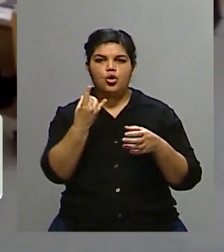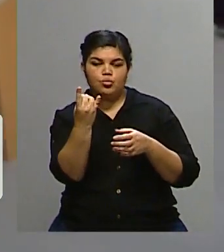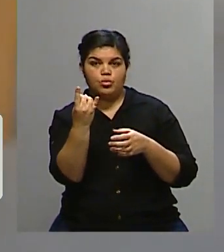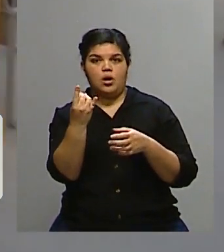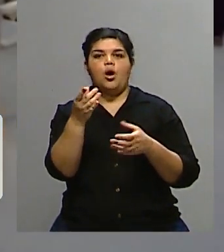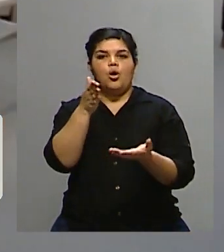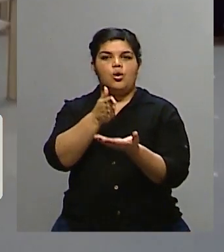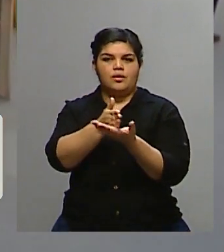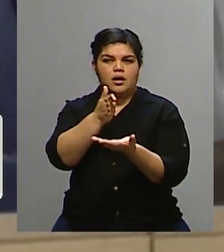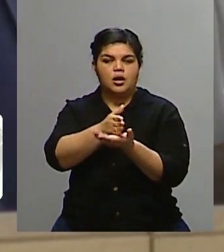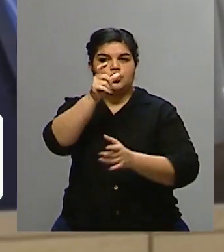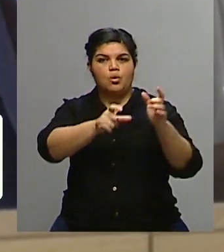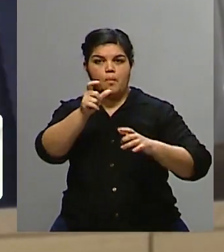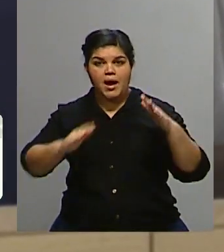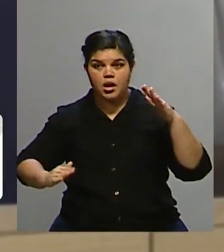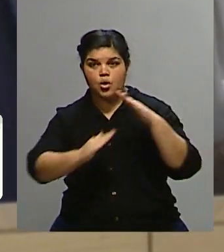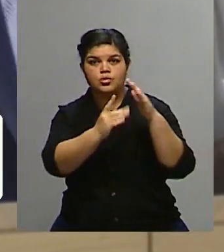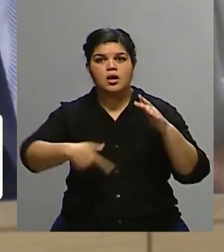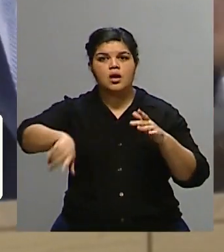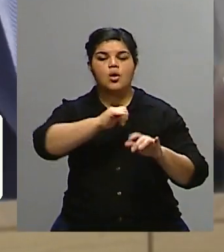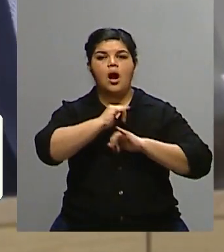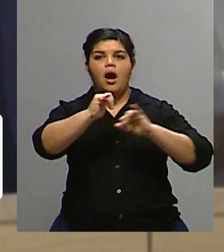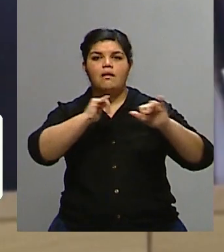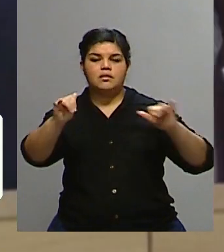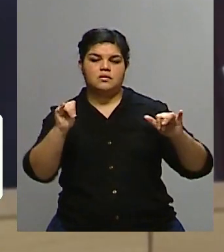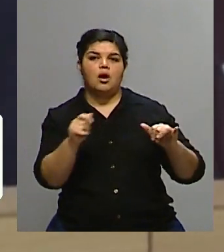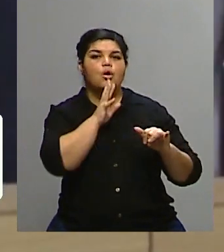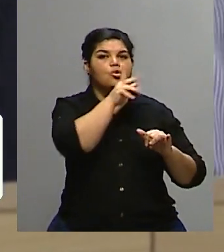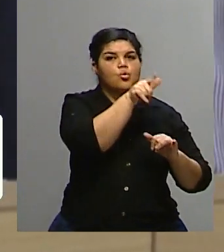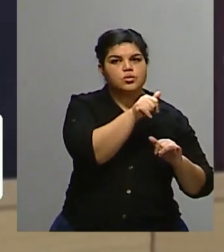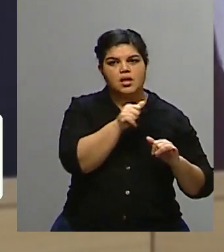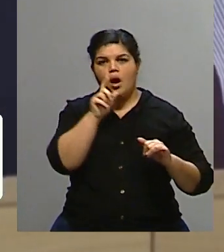investigación sobre las violaciones cometidas por las tropas rusas en Ucrania.